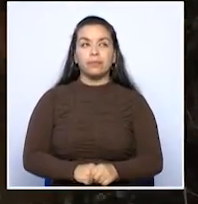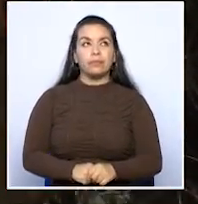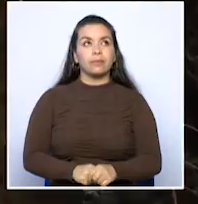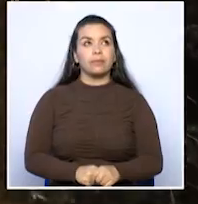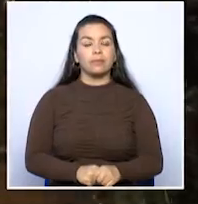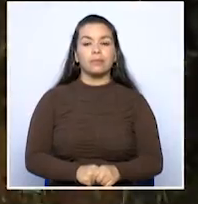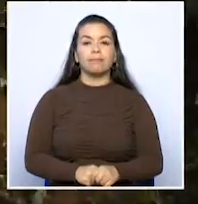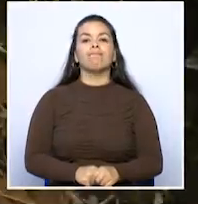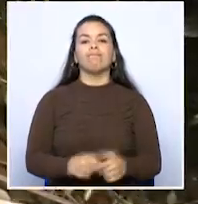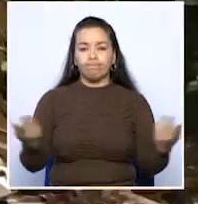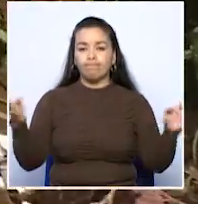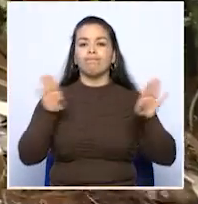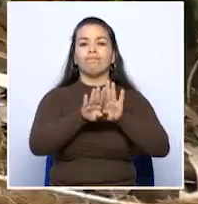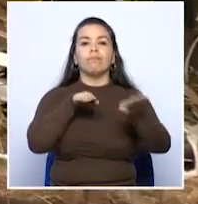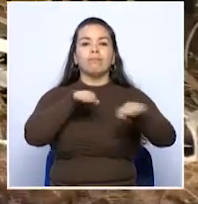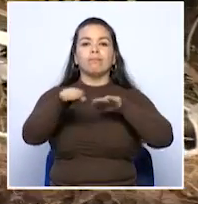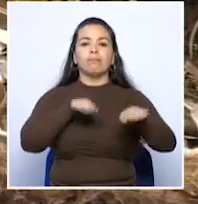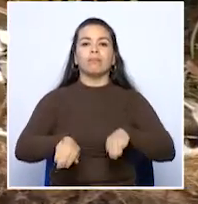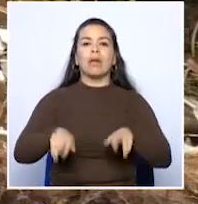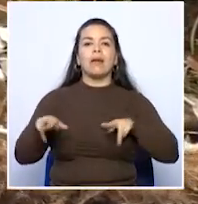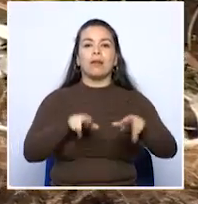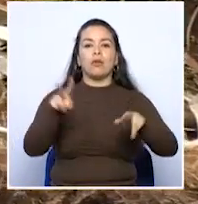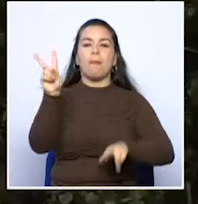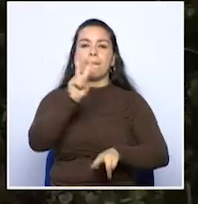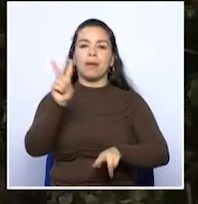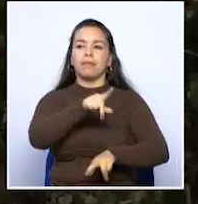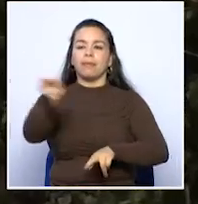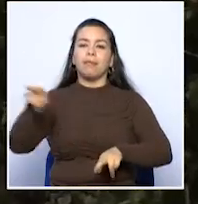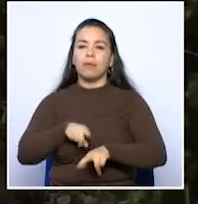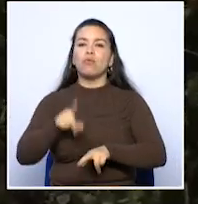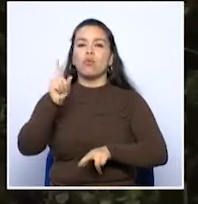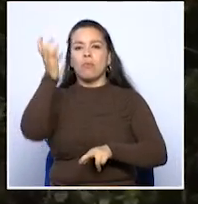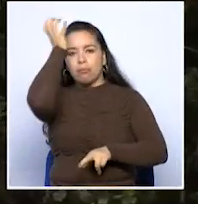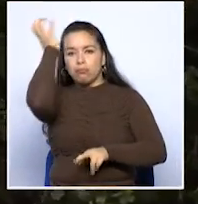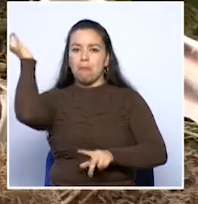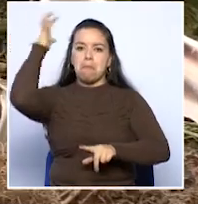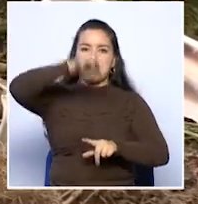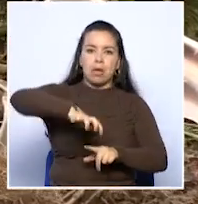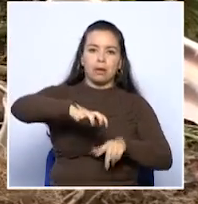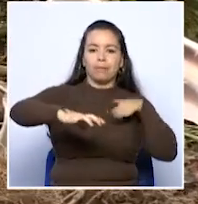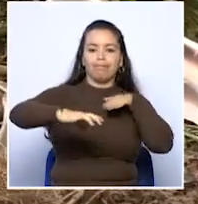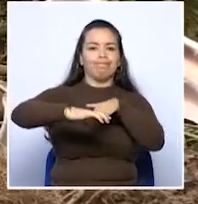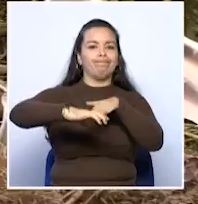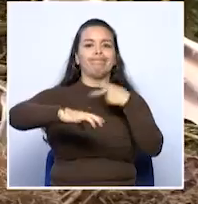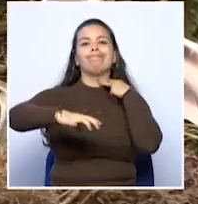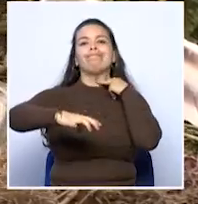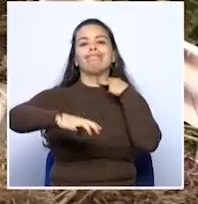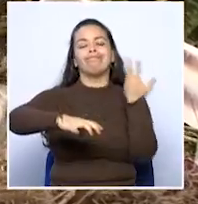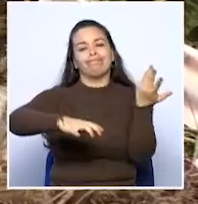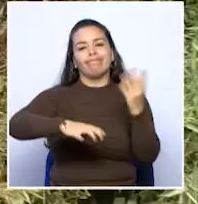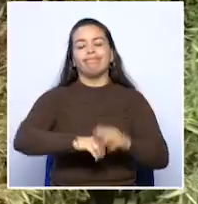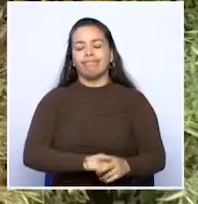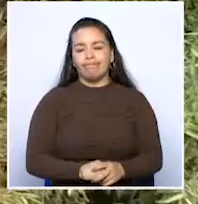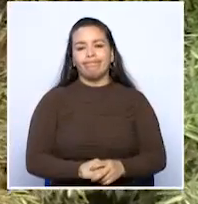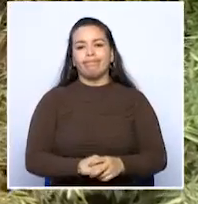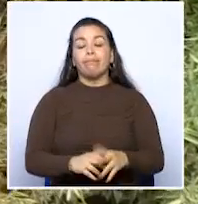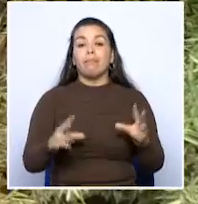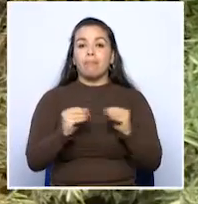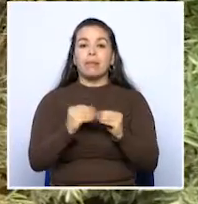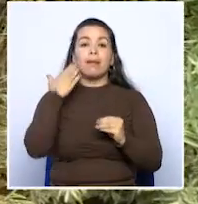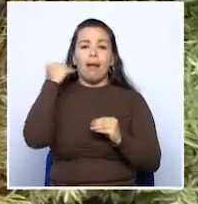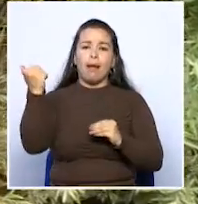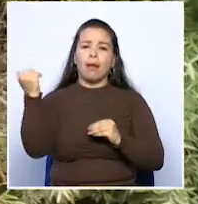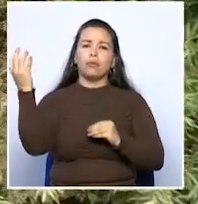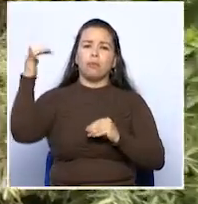Sigue cerrada la vía a Río Verde Barragán por roca que se derrumbó y obstaculiza el paso vehicular y lesionada también una mujer